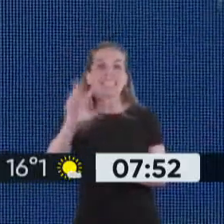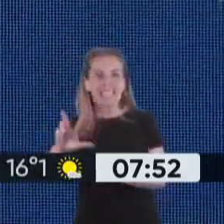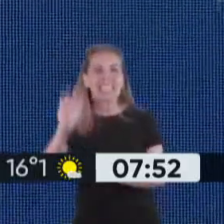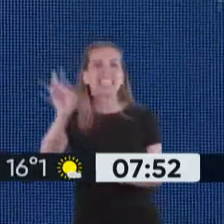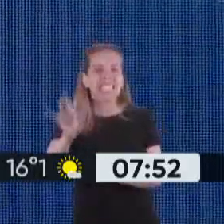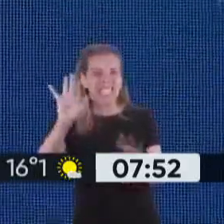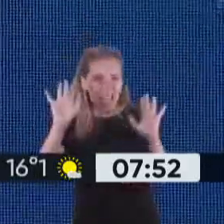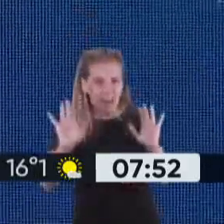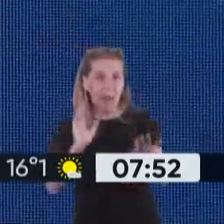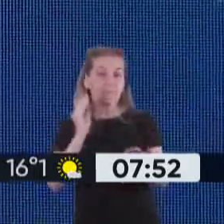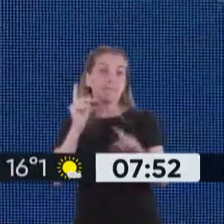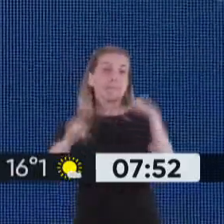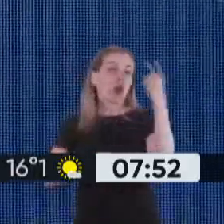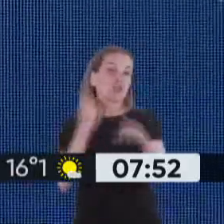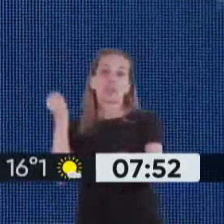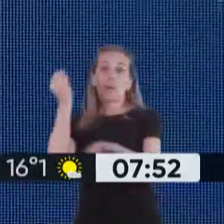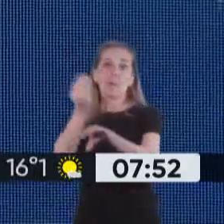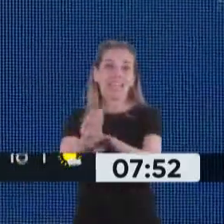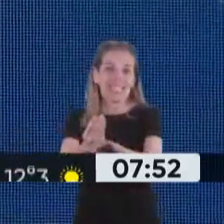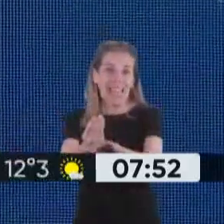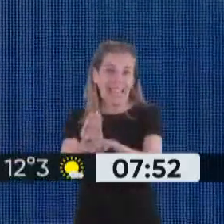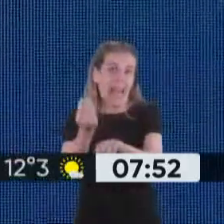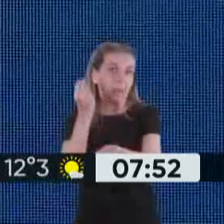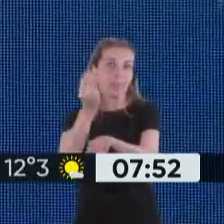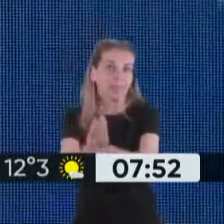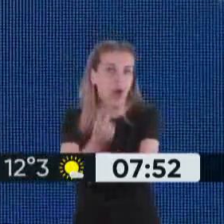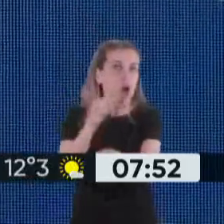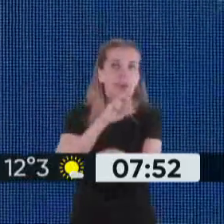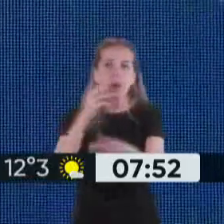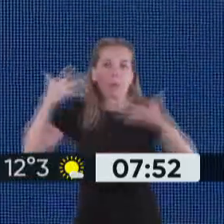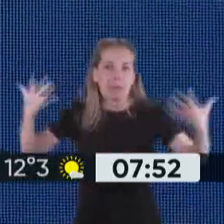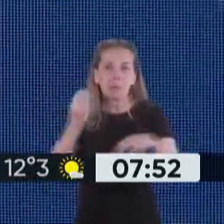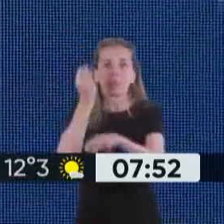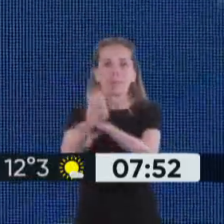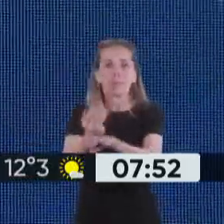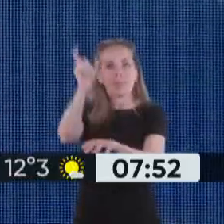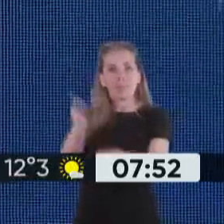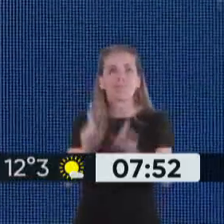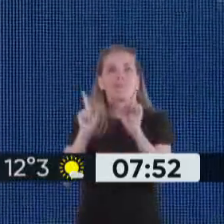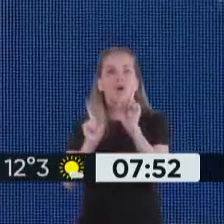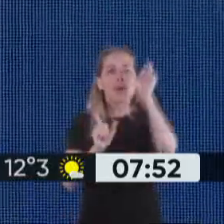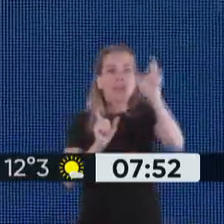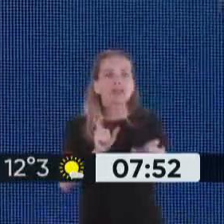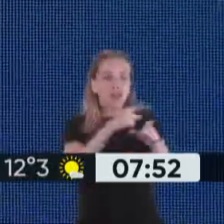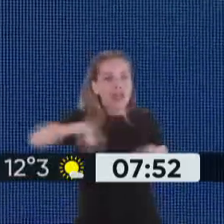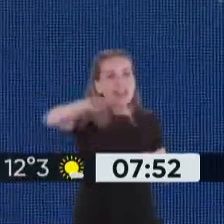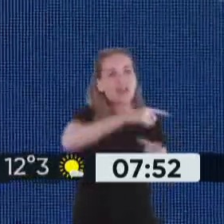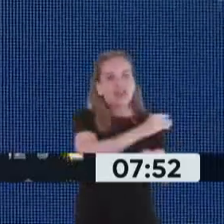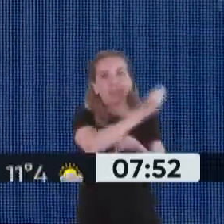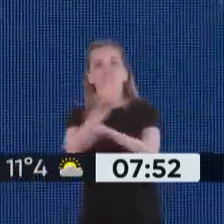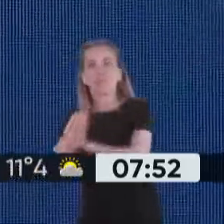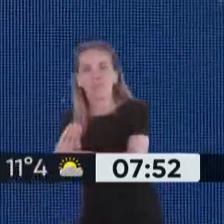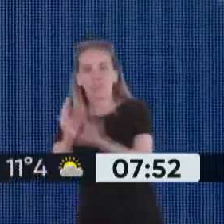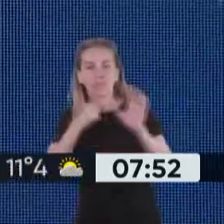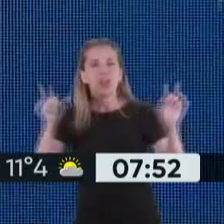Presidente que asuma, la Presidenta que asuma, sea uno de nosotros. No voy a